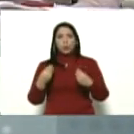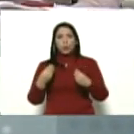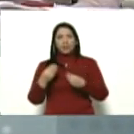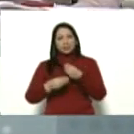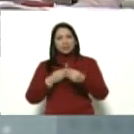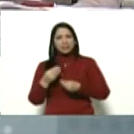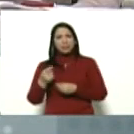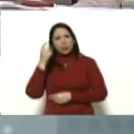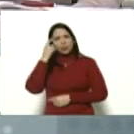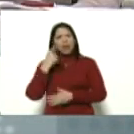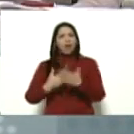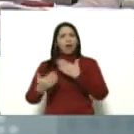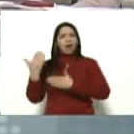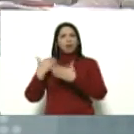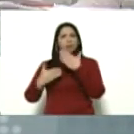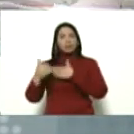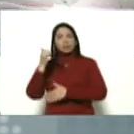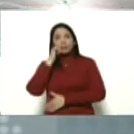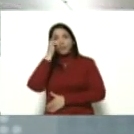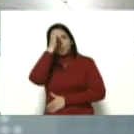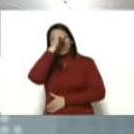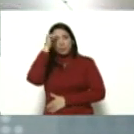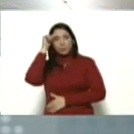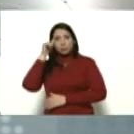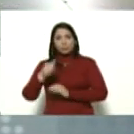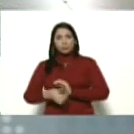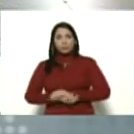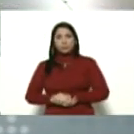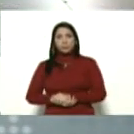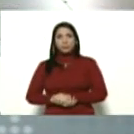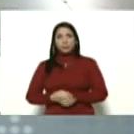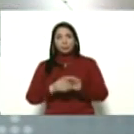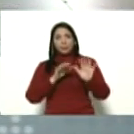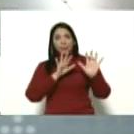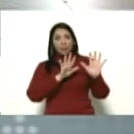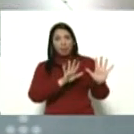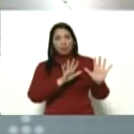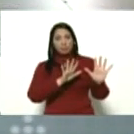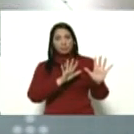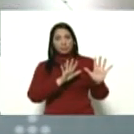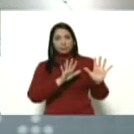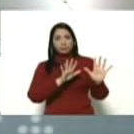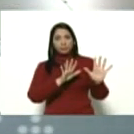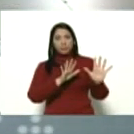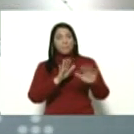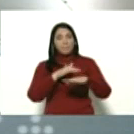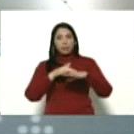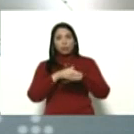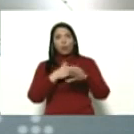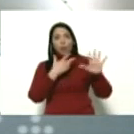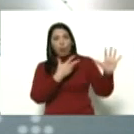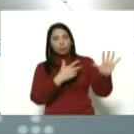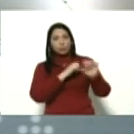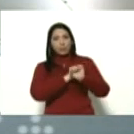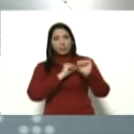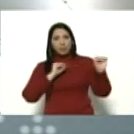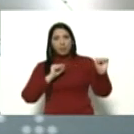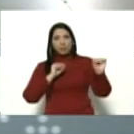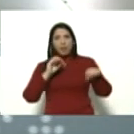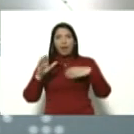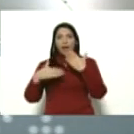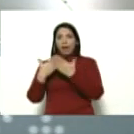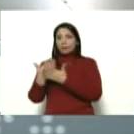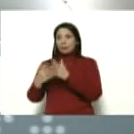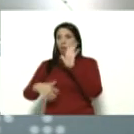anteriores. Sábado y domingo, de 10, de 8 de la mañana a